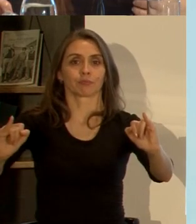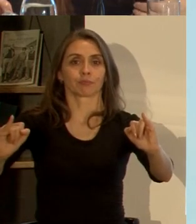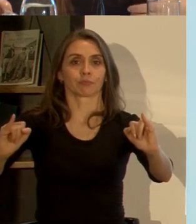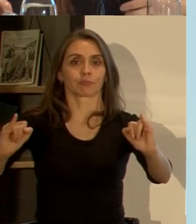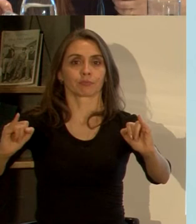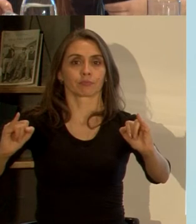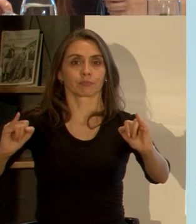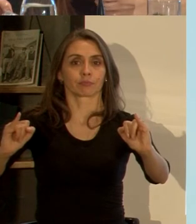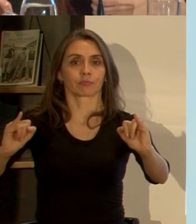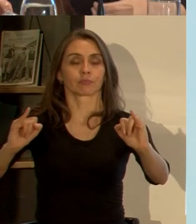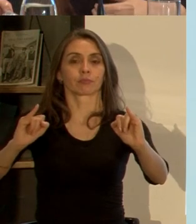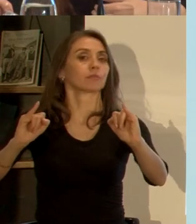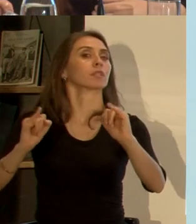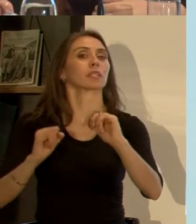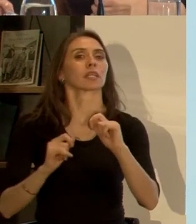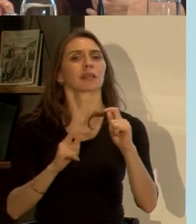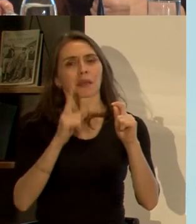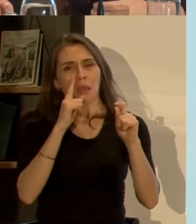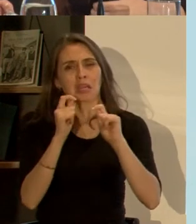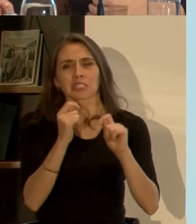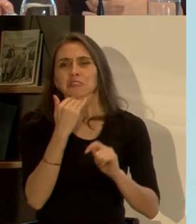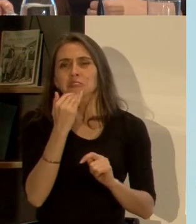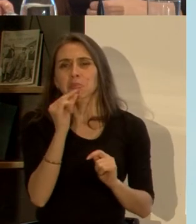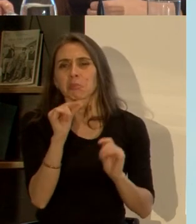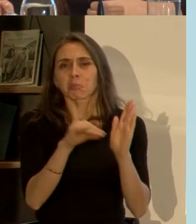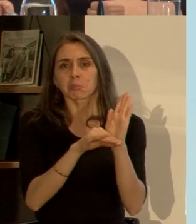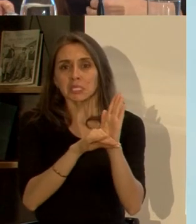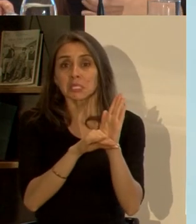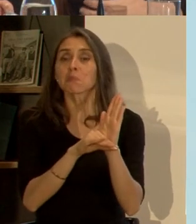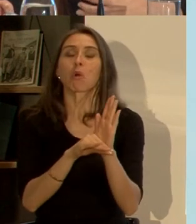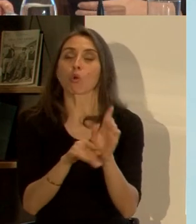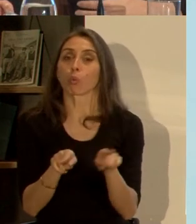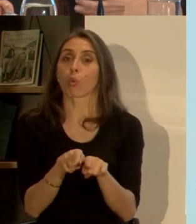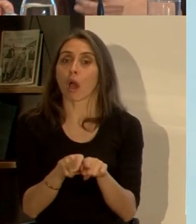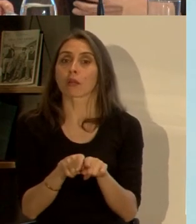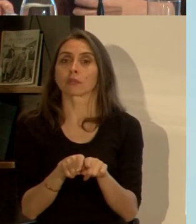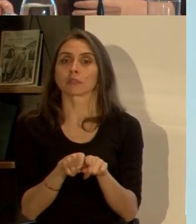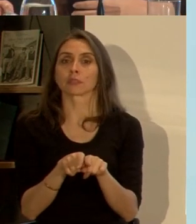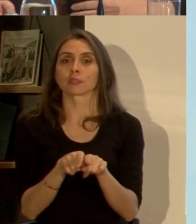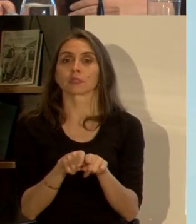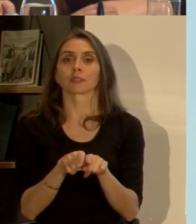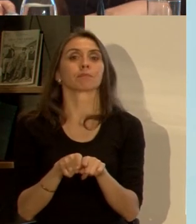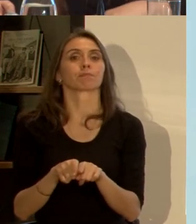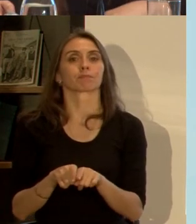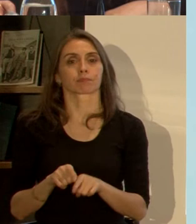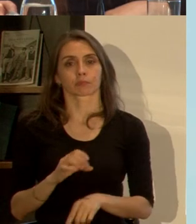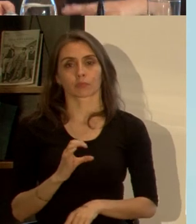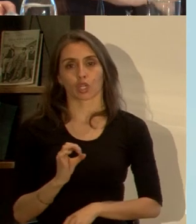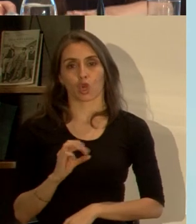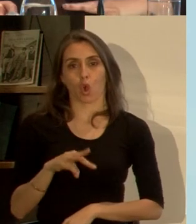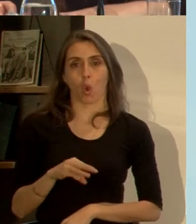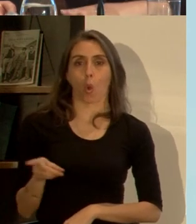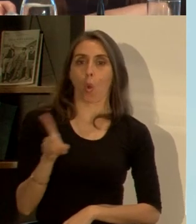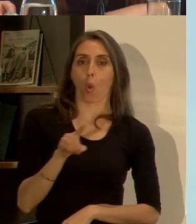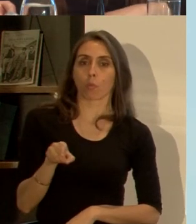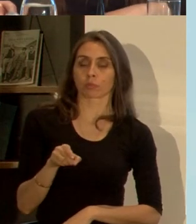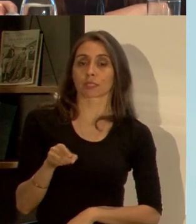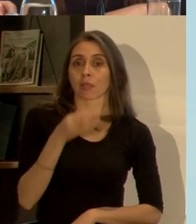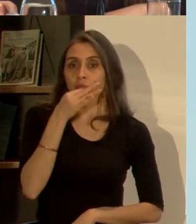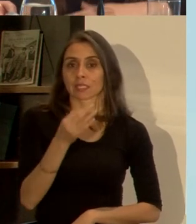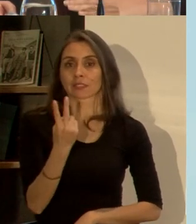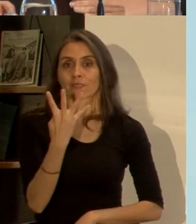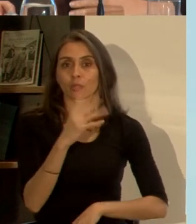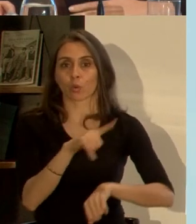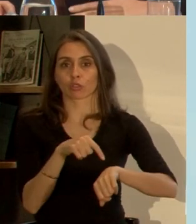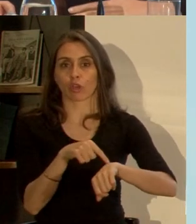desde los riesgos más mínimos que podemos tener nosotros que nos dice a nosotros la Organización Mundial de la Salud yo tengo 24